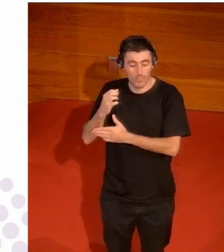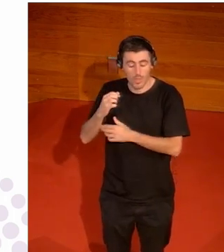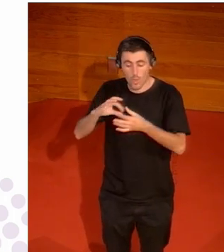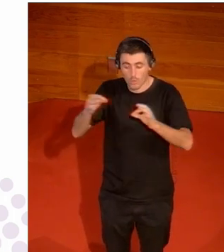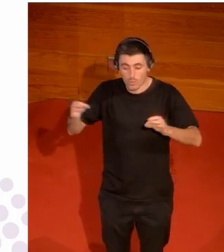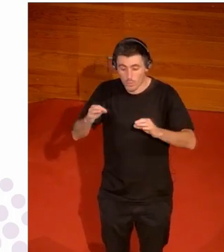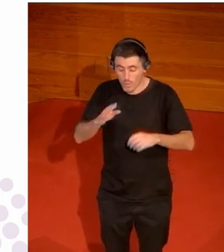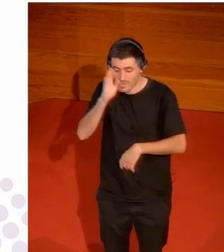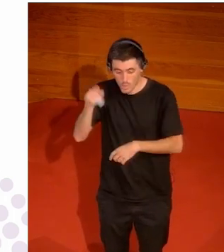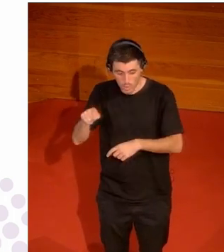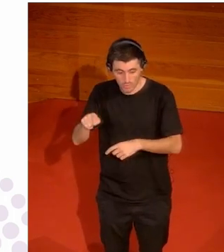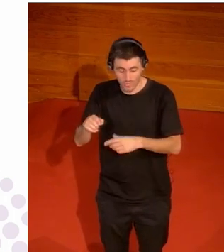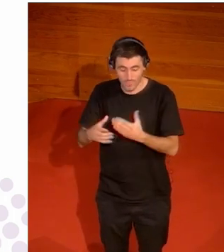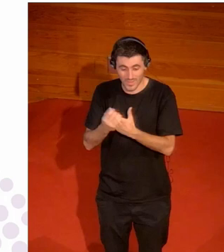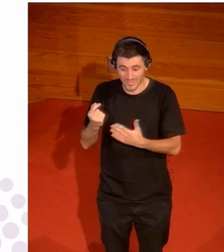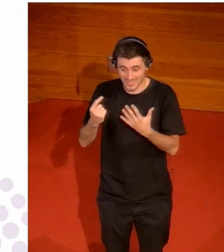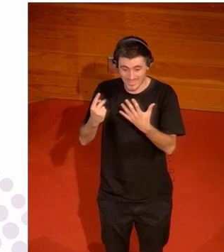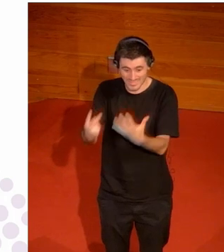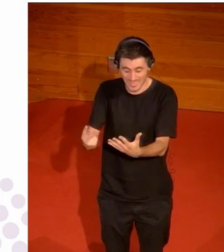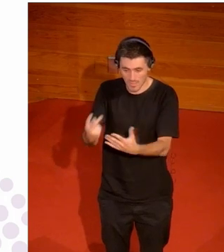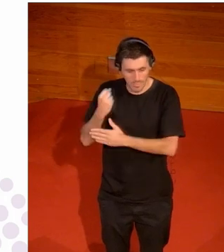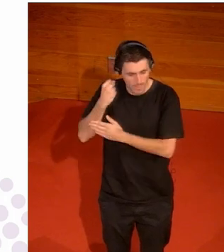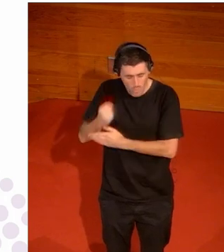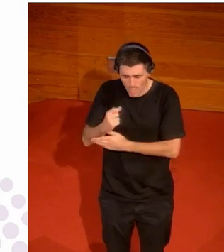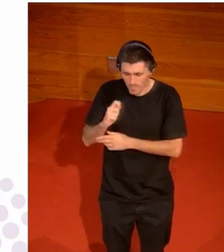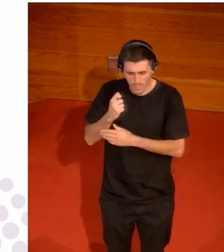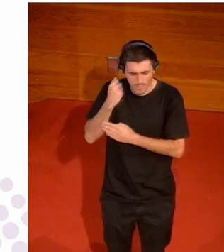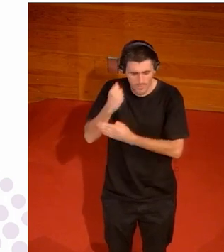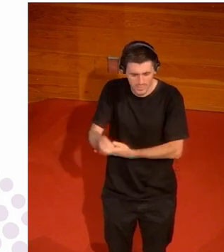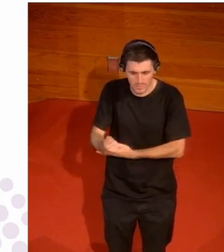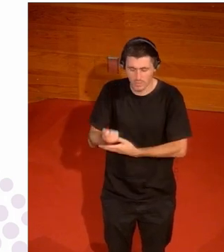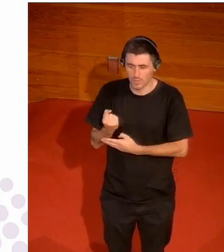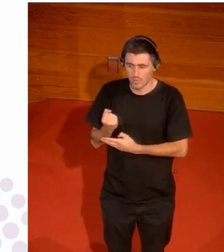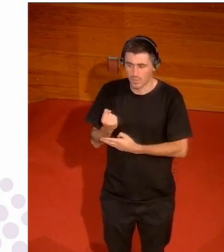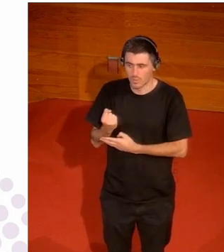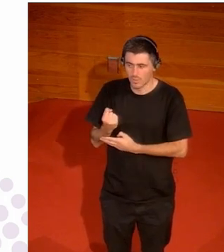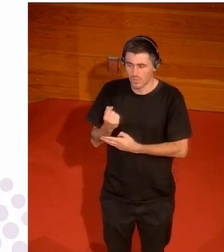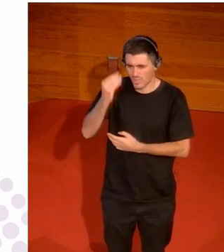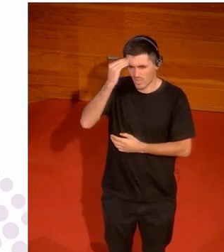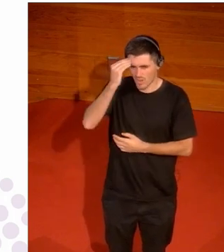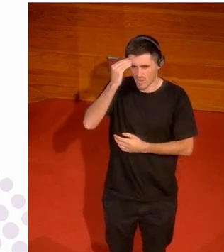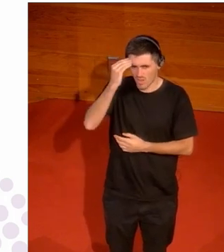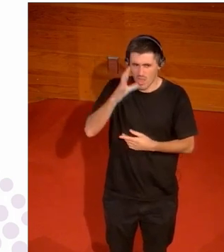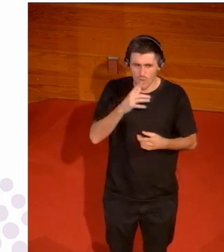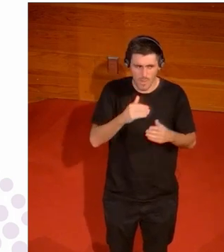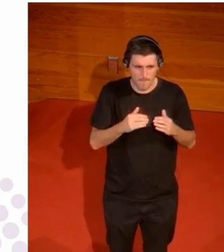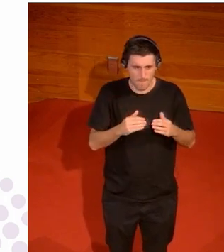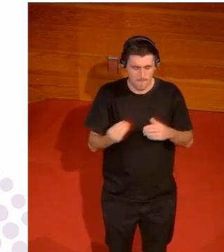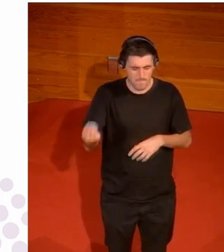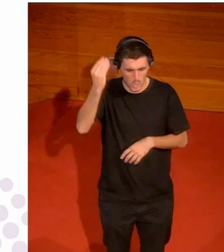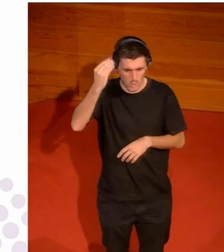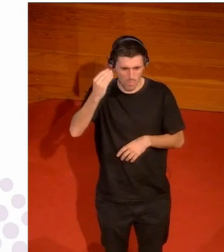con las siete federaciones que habían conseguido medallas solo con las siete ahora llevan parece que treinta y tantas porque les ha ido bien